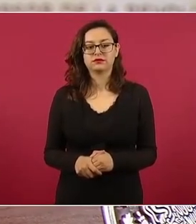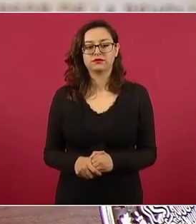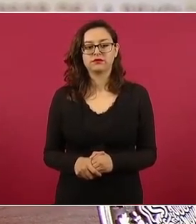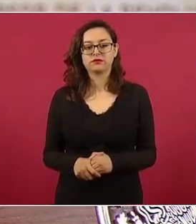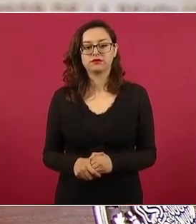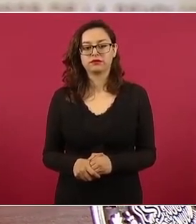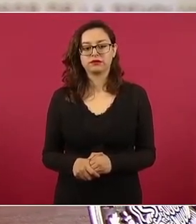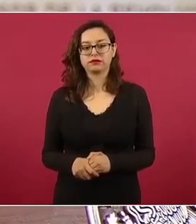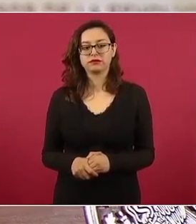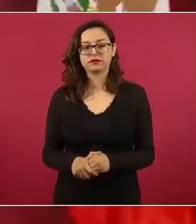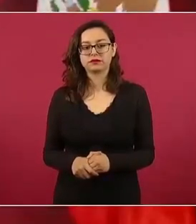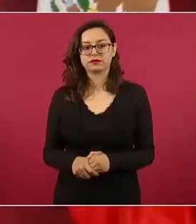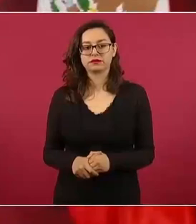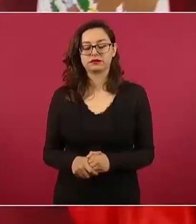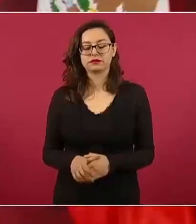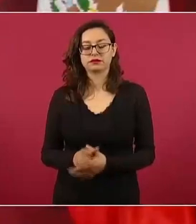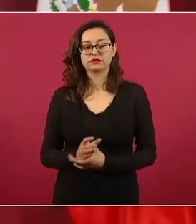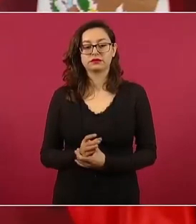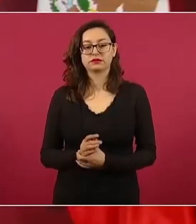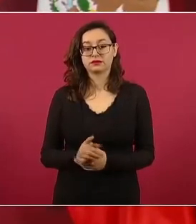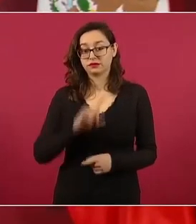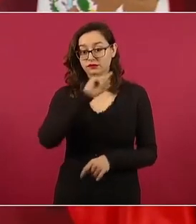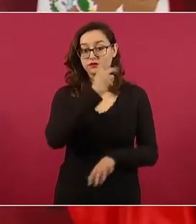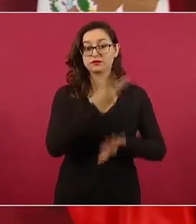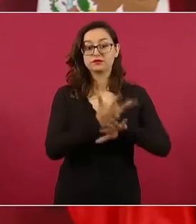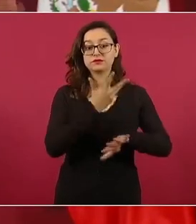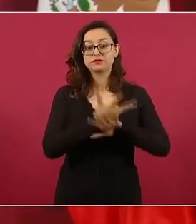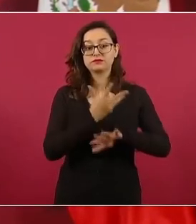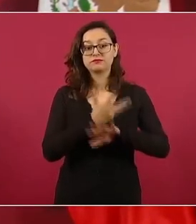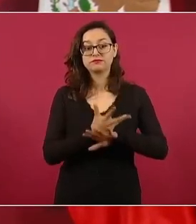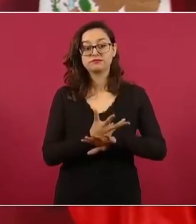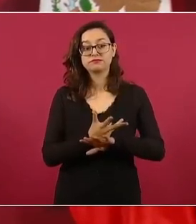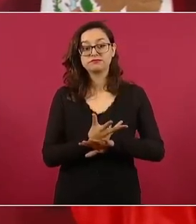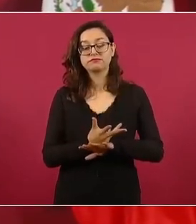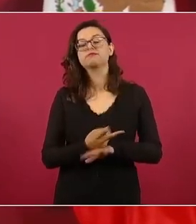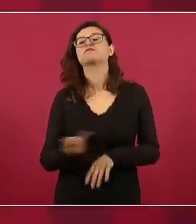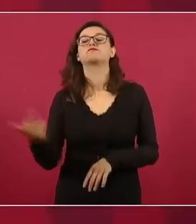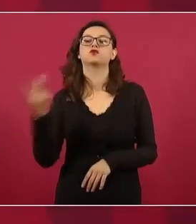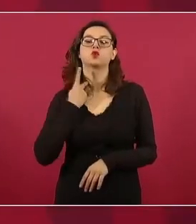los políticos sobre todo una influencia